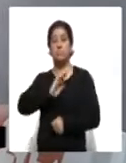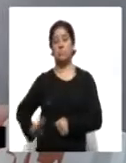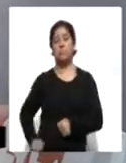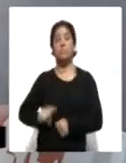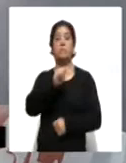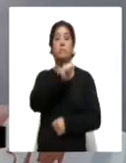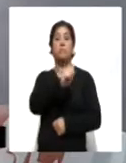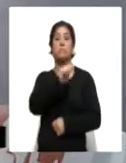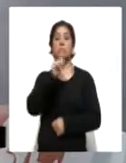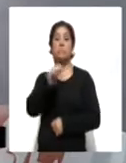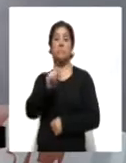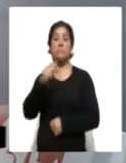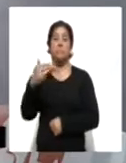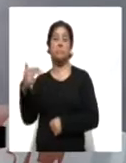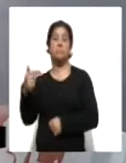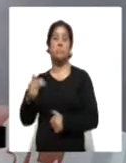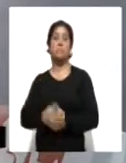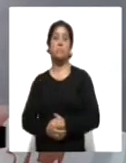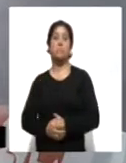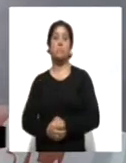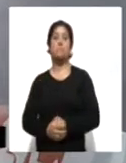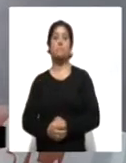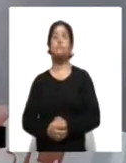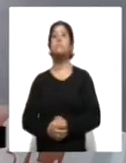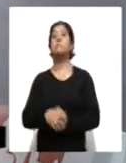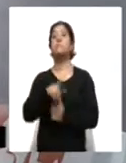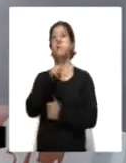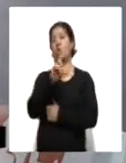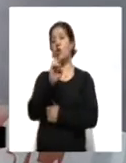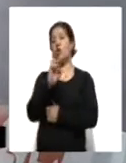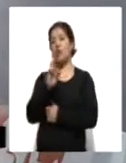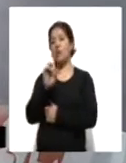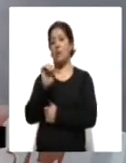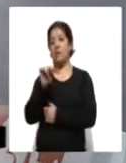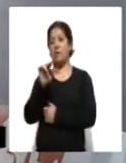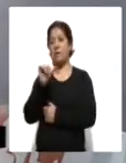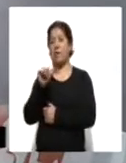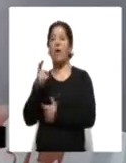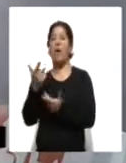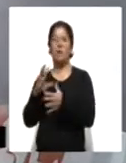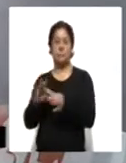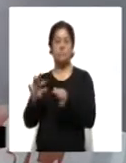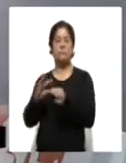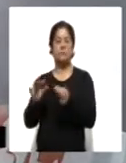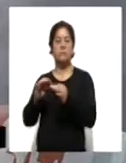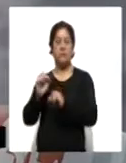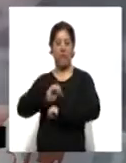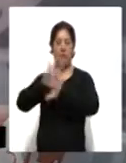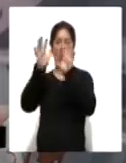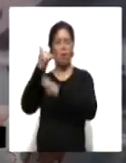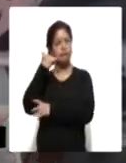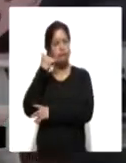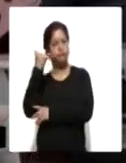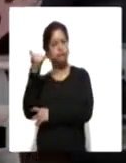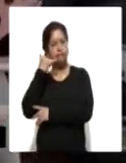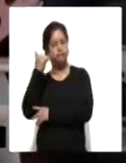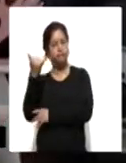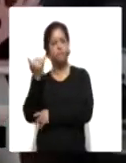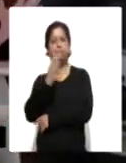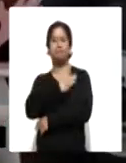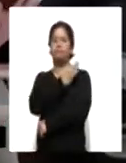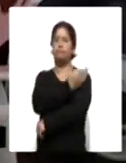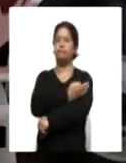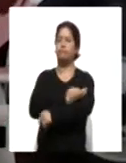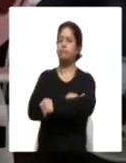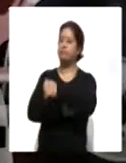Lorena Temolcín, vía telefónica, nos tiene la información a detalle. Lorena, te saludamos, muy buenas tardes. ¿Qué tal, Isla? Buenas tardes, un saludo a